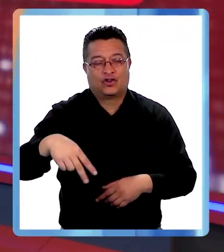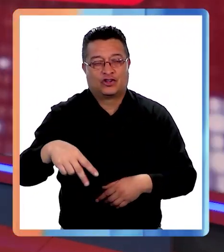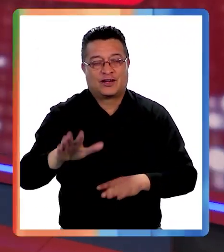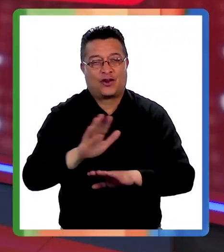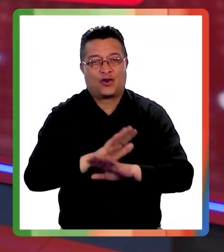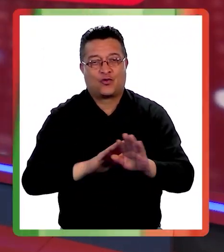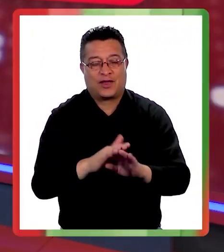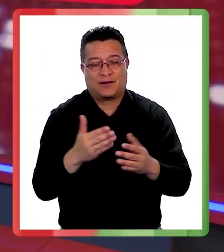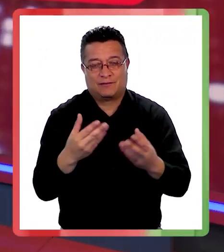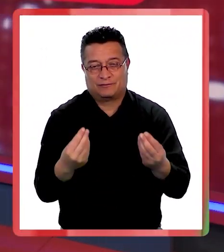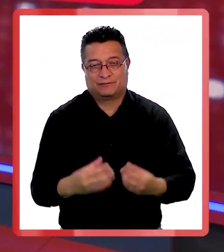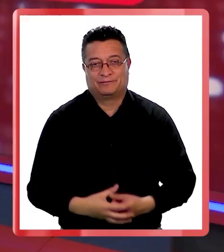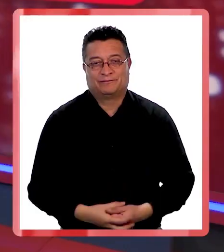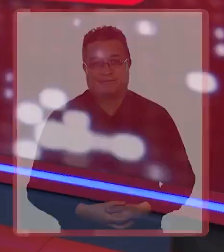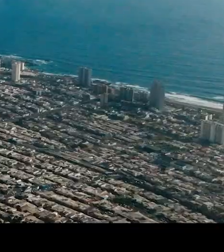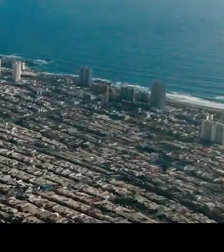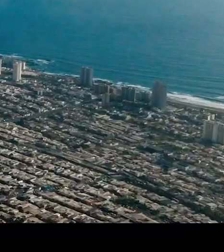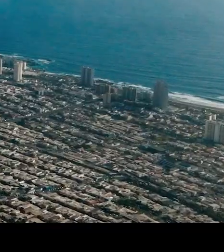bloque Te Cuida. No se vaya.